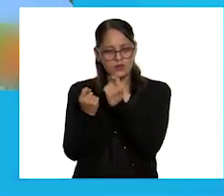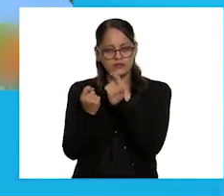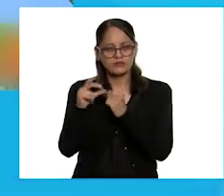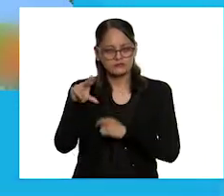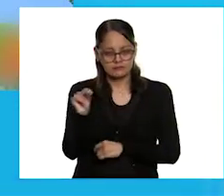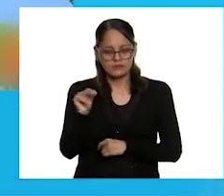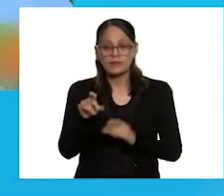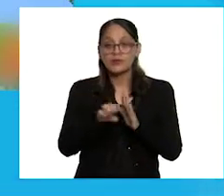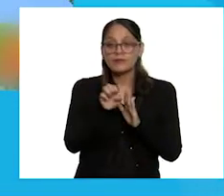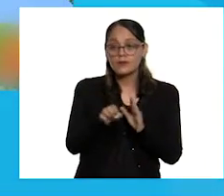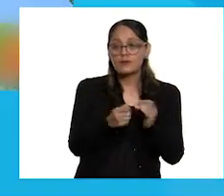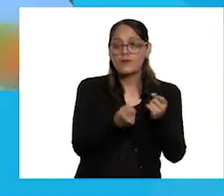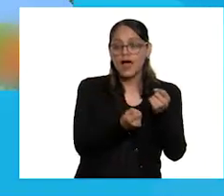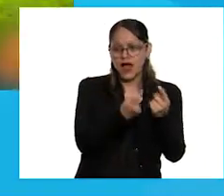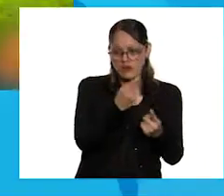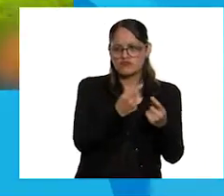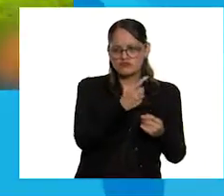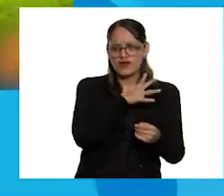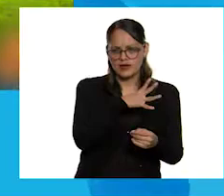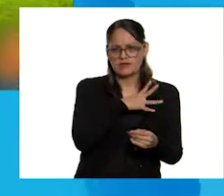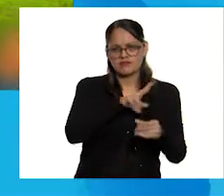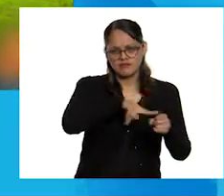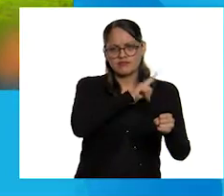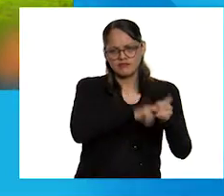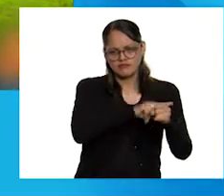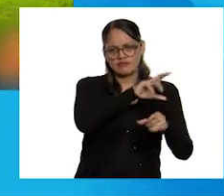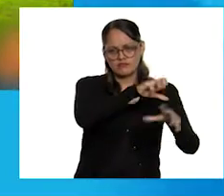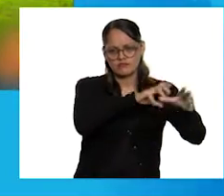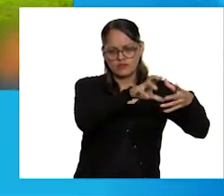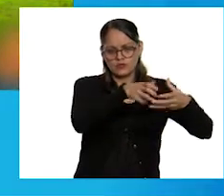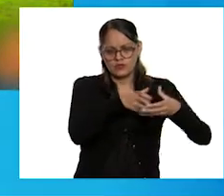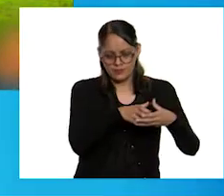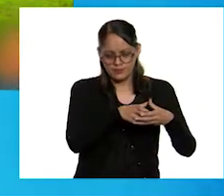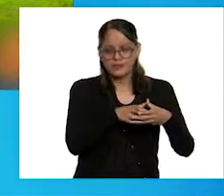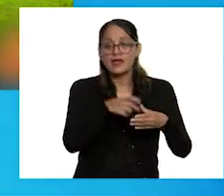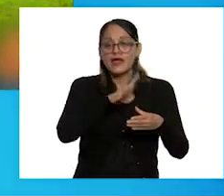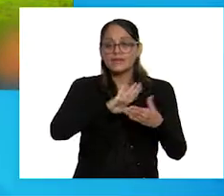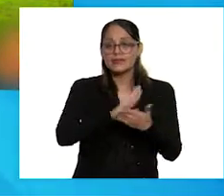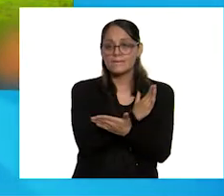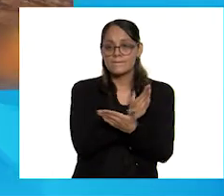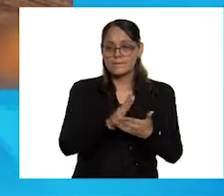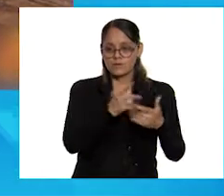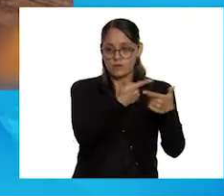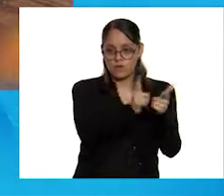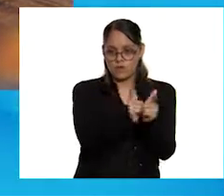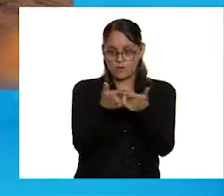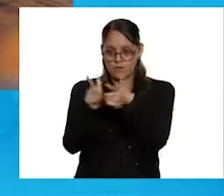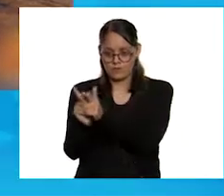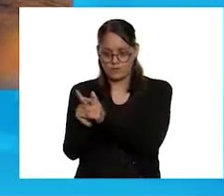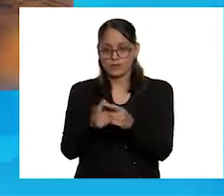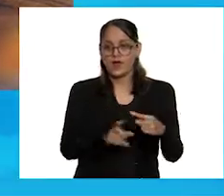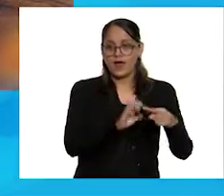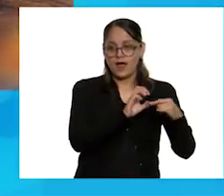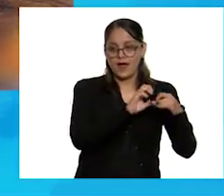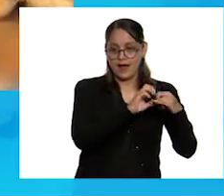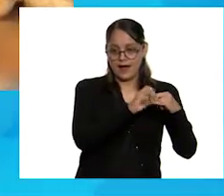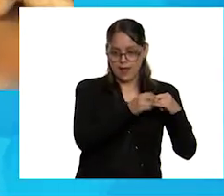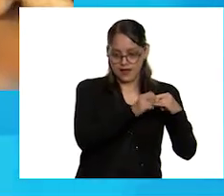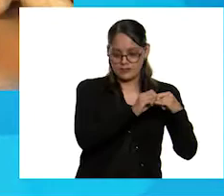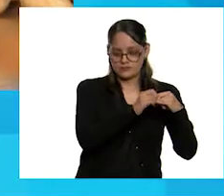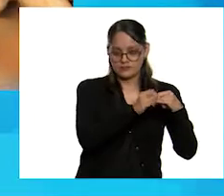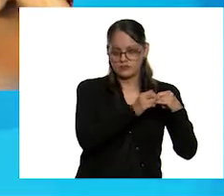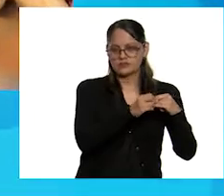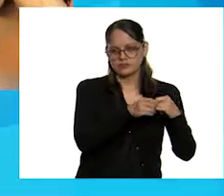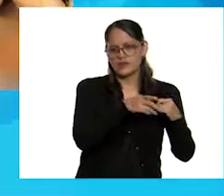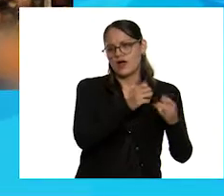de fuentes naturales. Los alimentos que consumimos se dividen en grupos. Granos, como el arroz